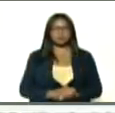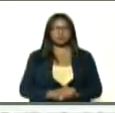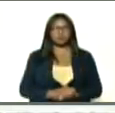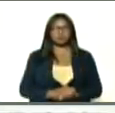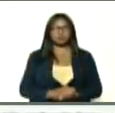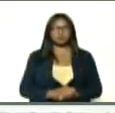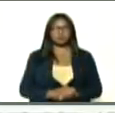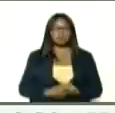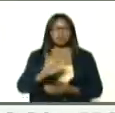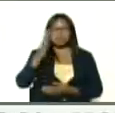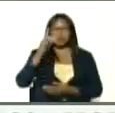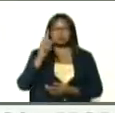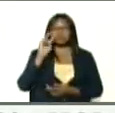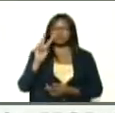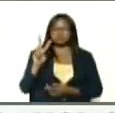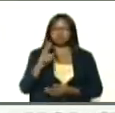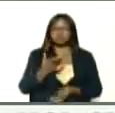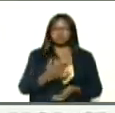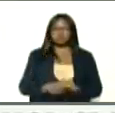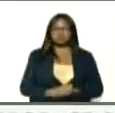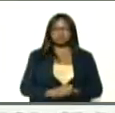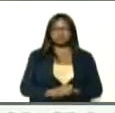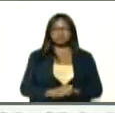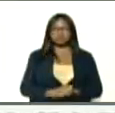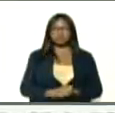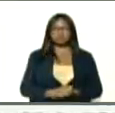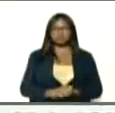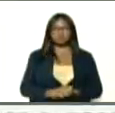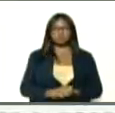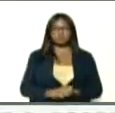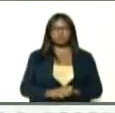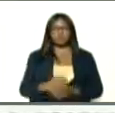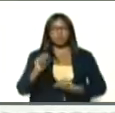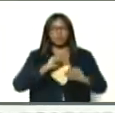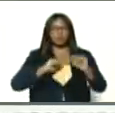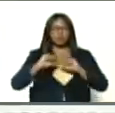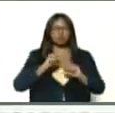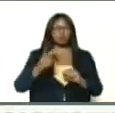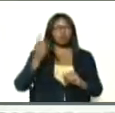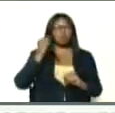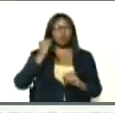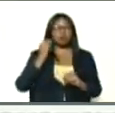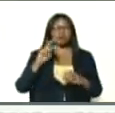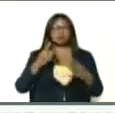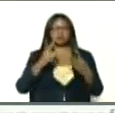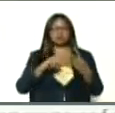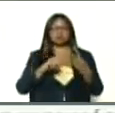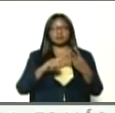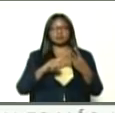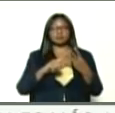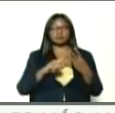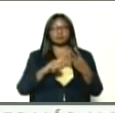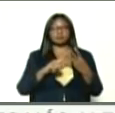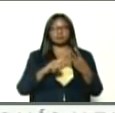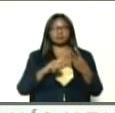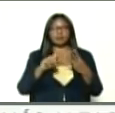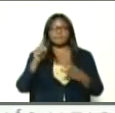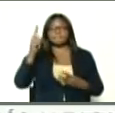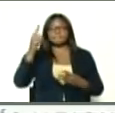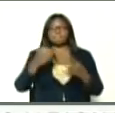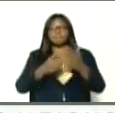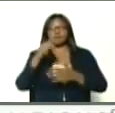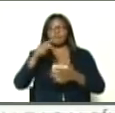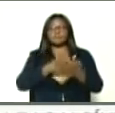¿qué te parece, Cecilia? ¿ah? el movimiento de mujeres, en tercer lugar, más de 1 millón de